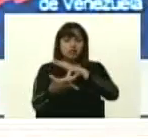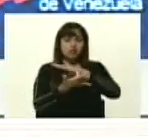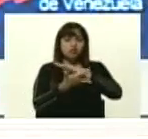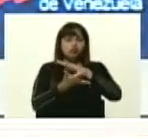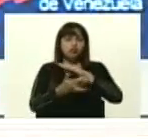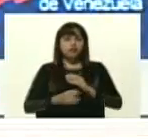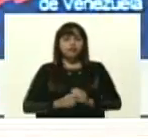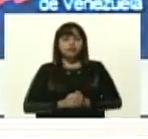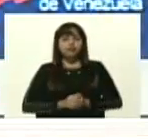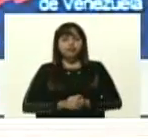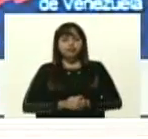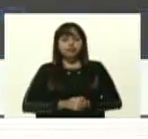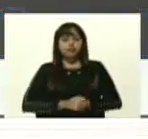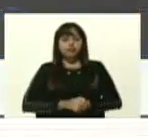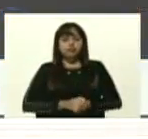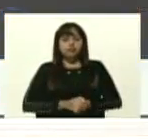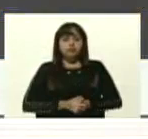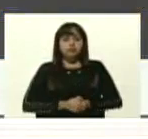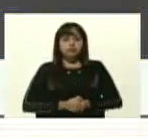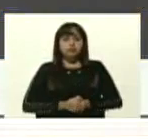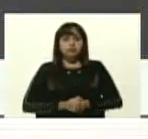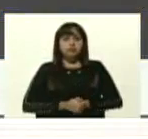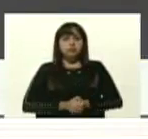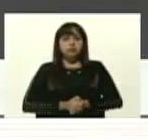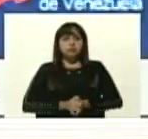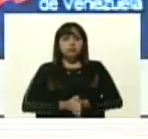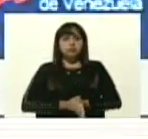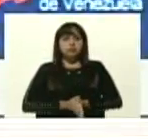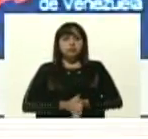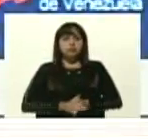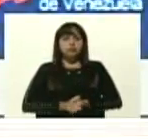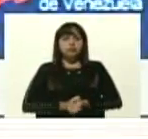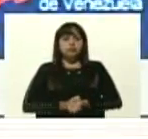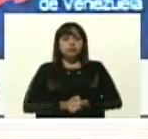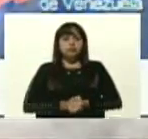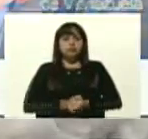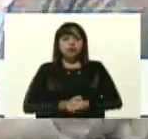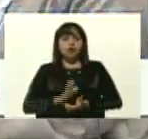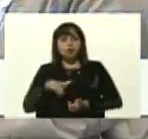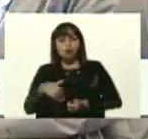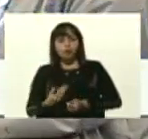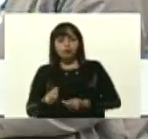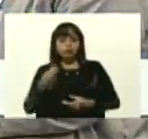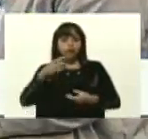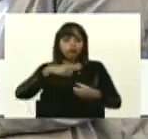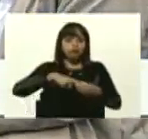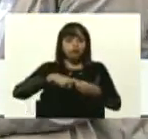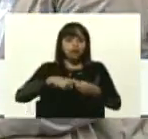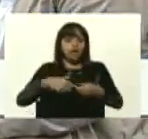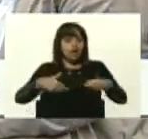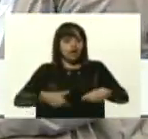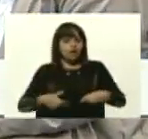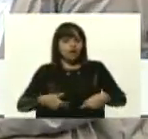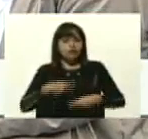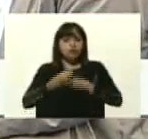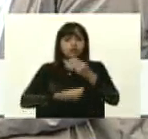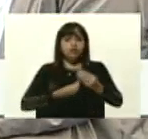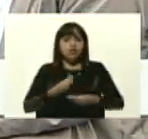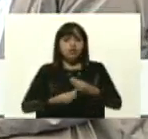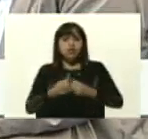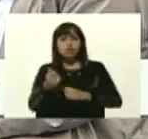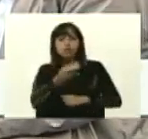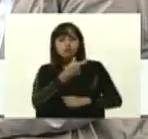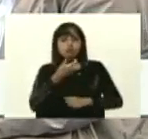para incorporarlas al esfuerzo de